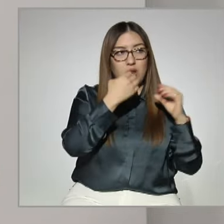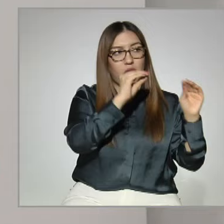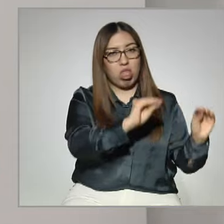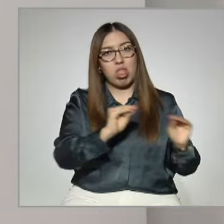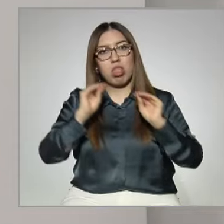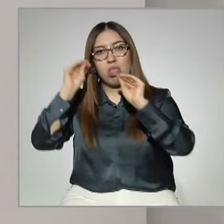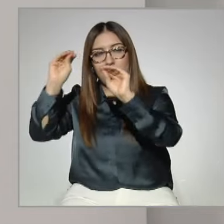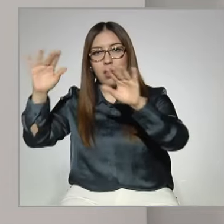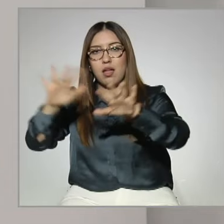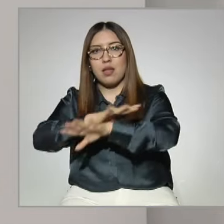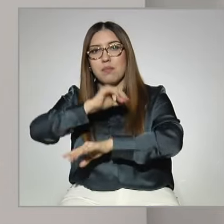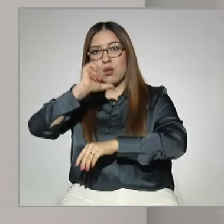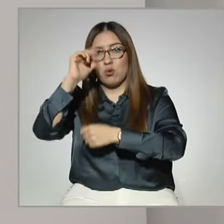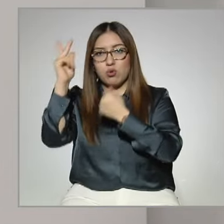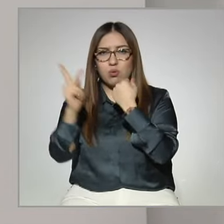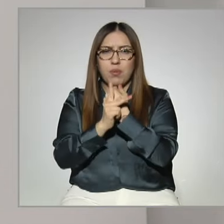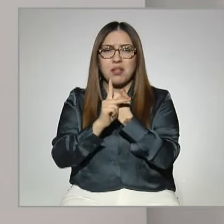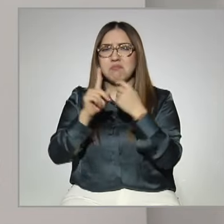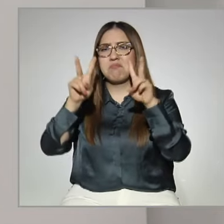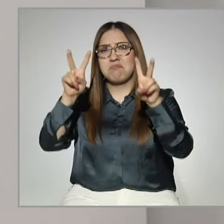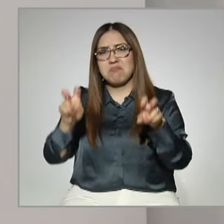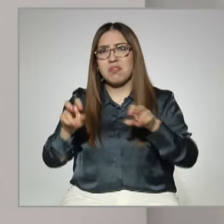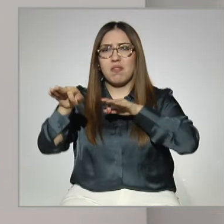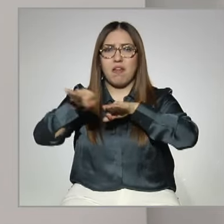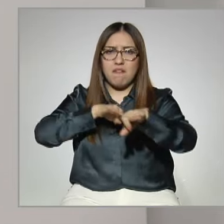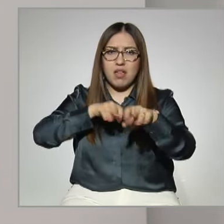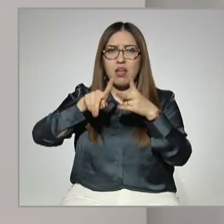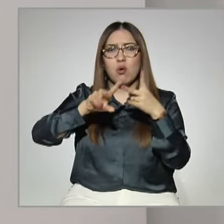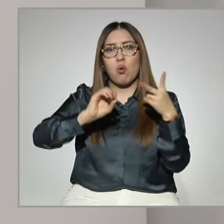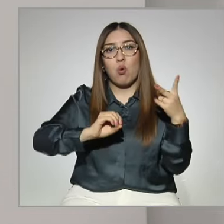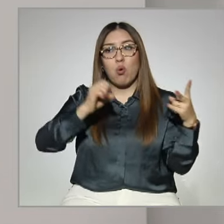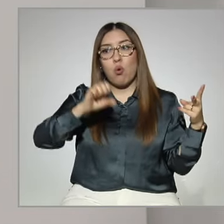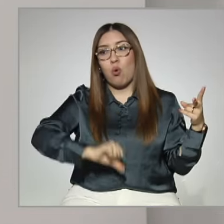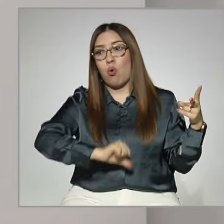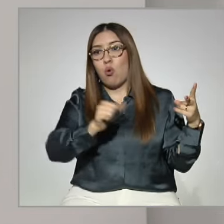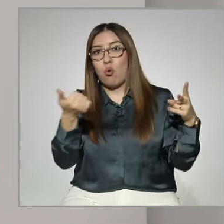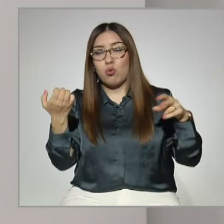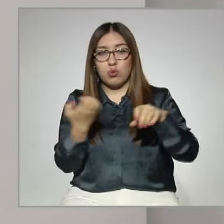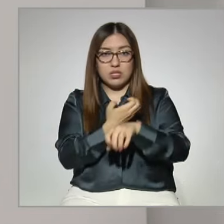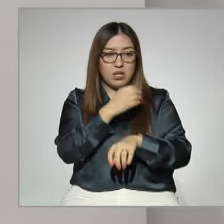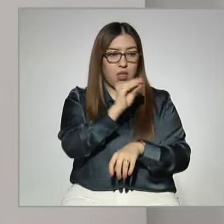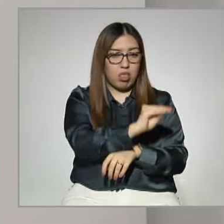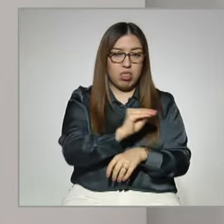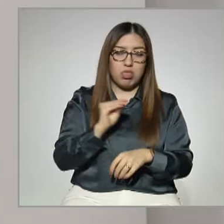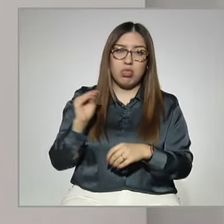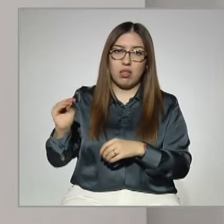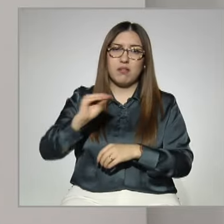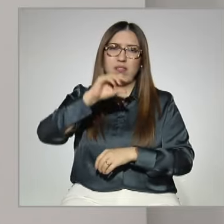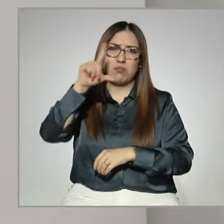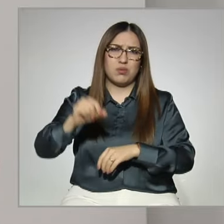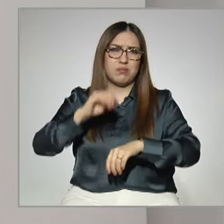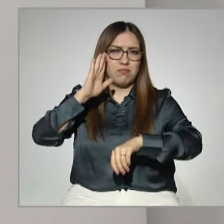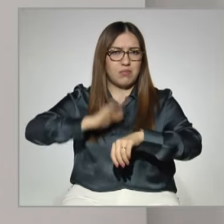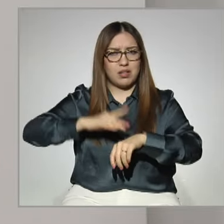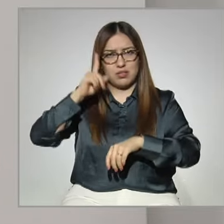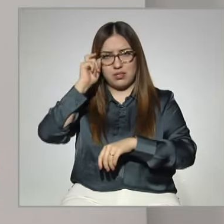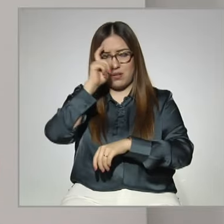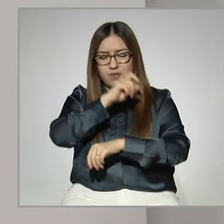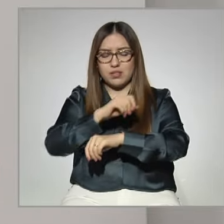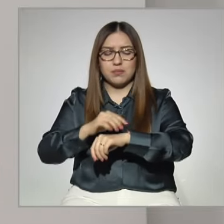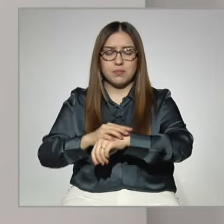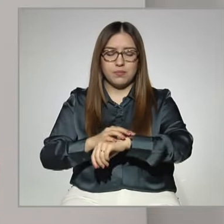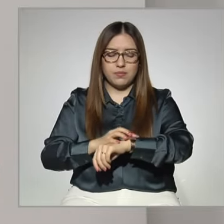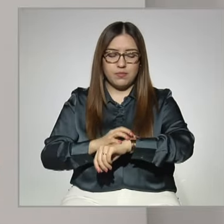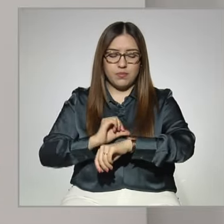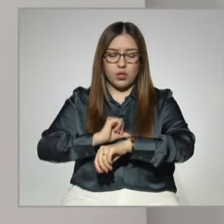si se van a otro país por trabajo o a otro estado, entonces después es más difícil retomar. Otra de las causas también